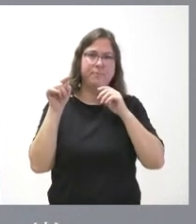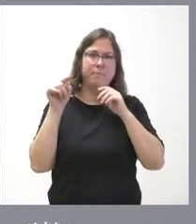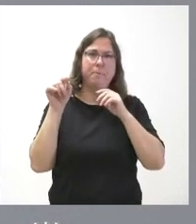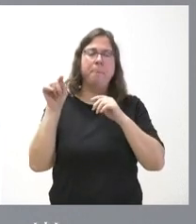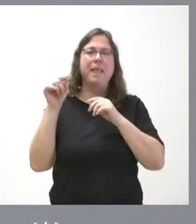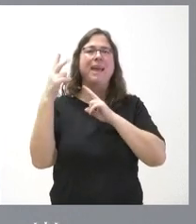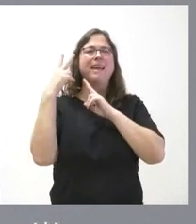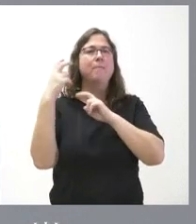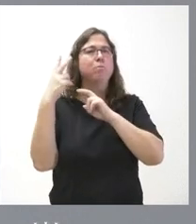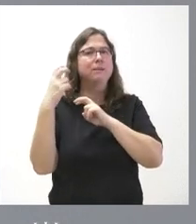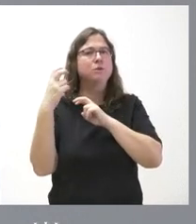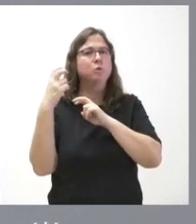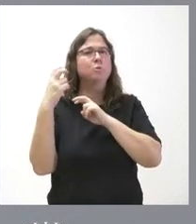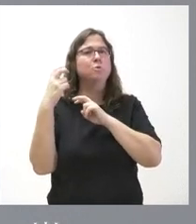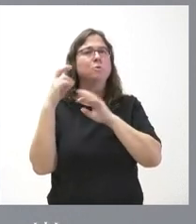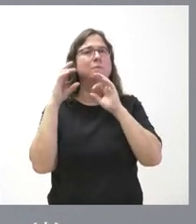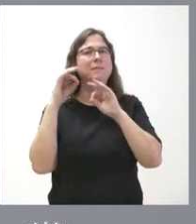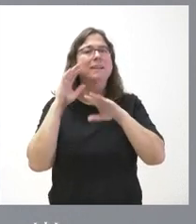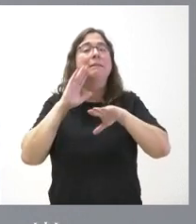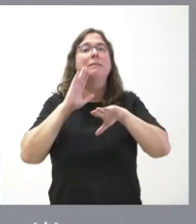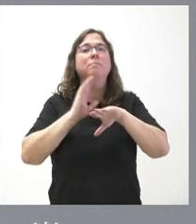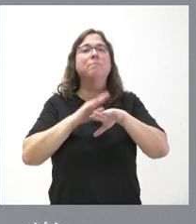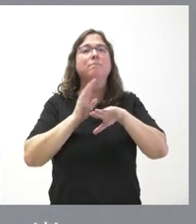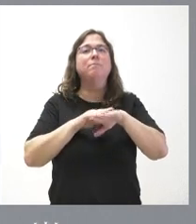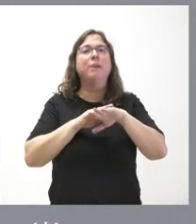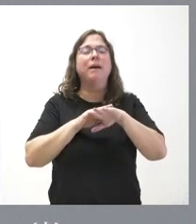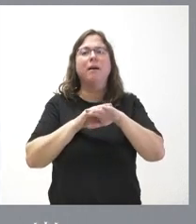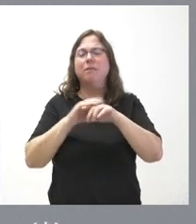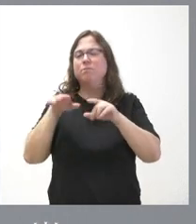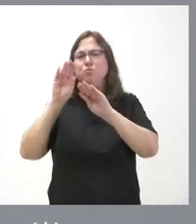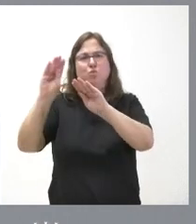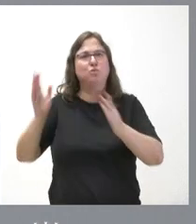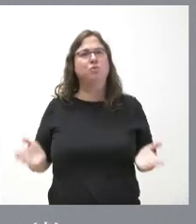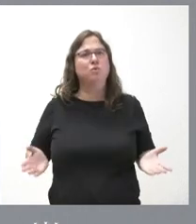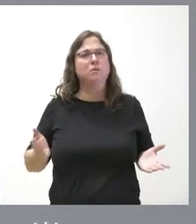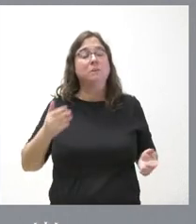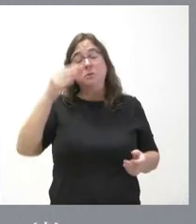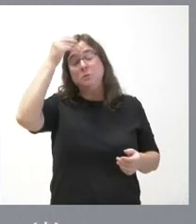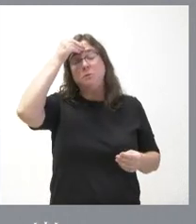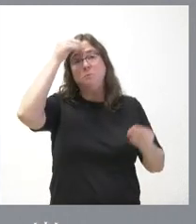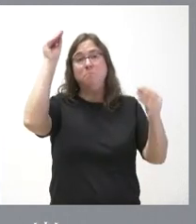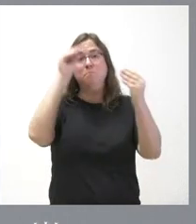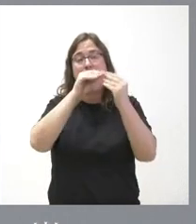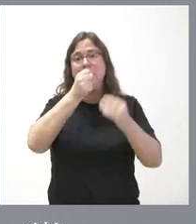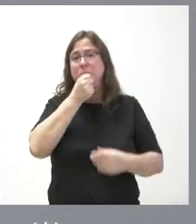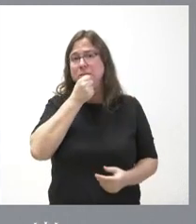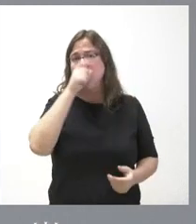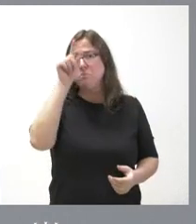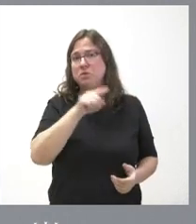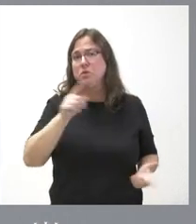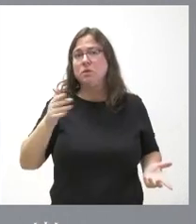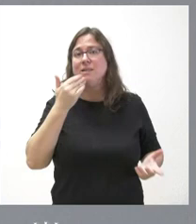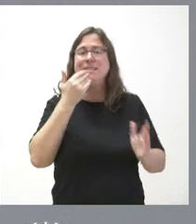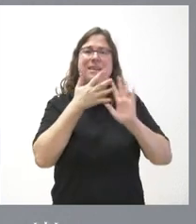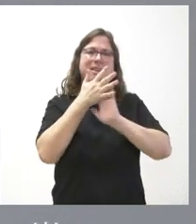se corresponden para quien les paga, ¿no? Yo no sé si esto es lo que piensa realmente el Partido Socialista, no sé si piensa cuando